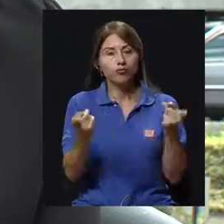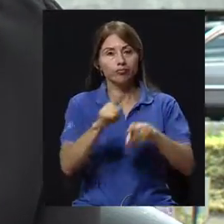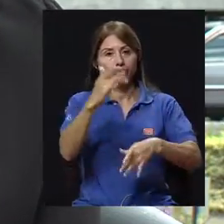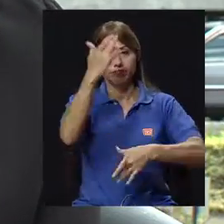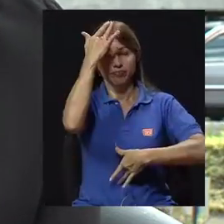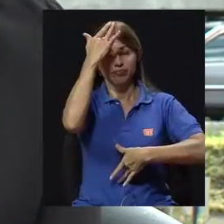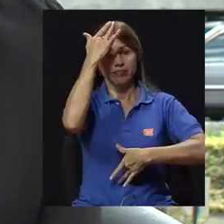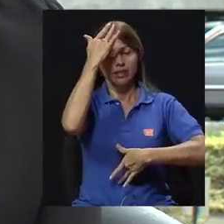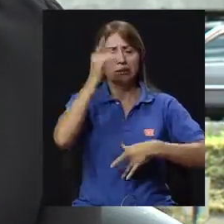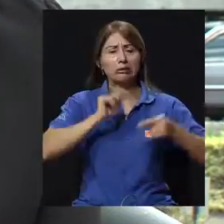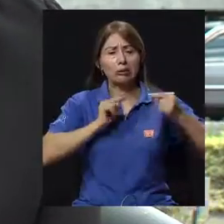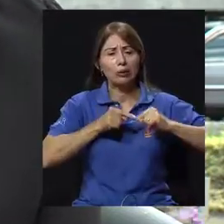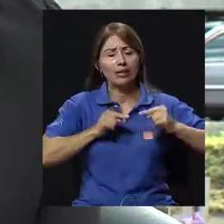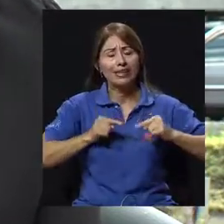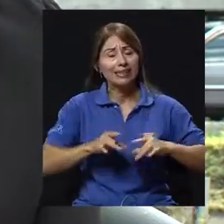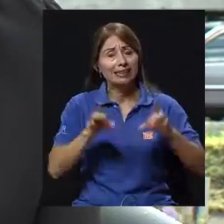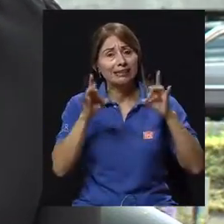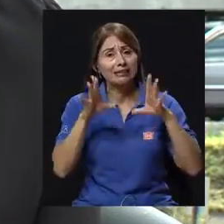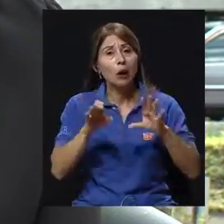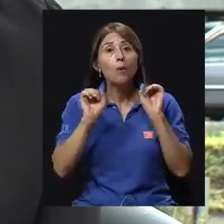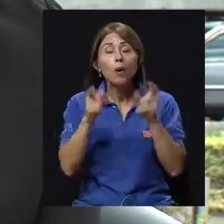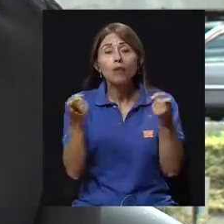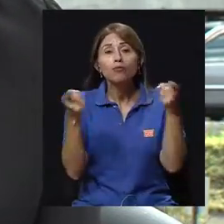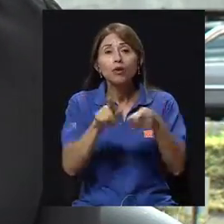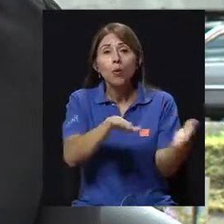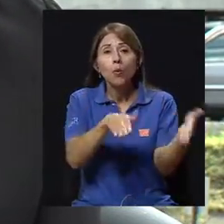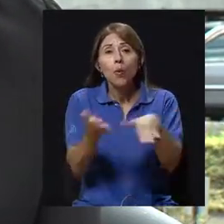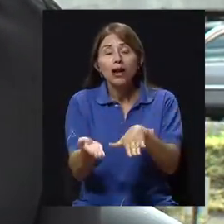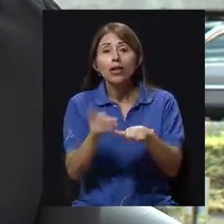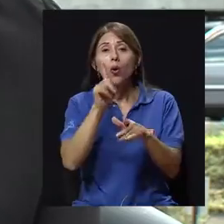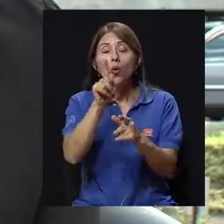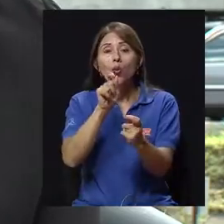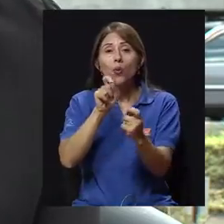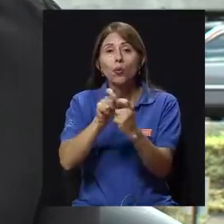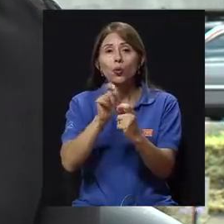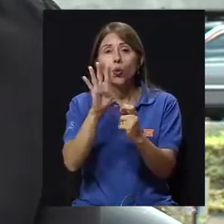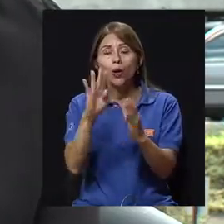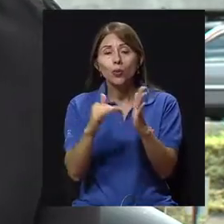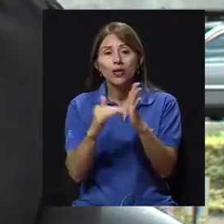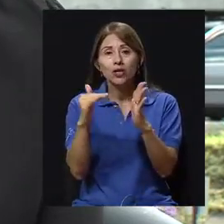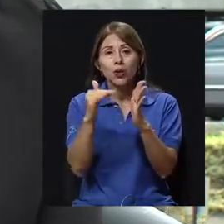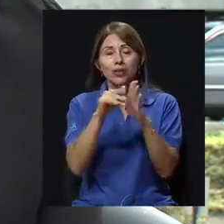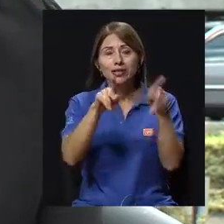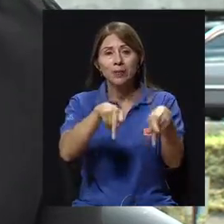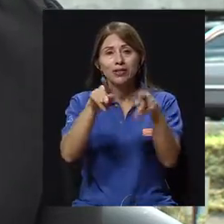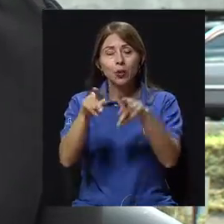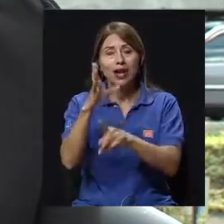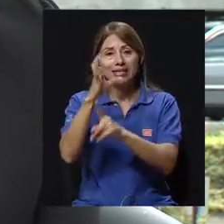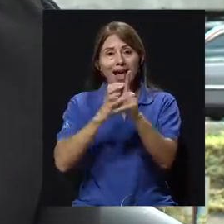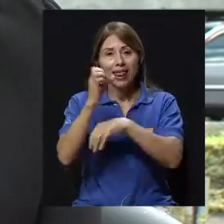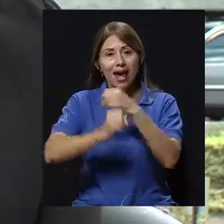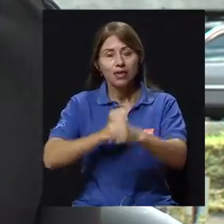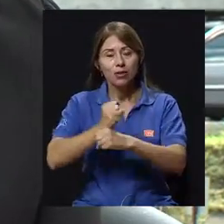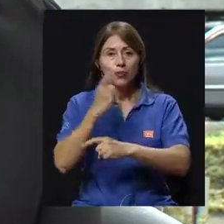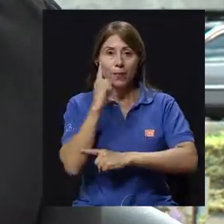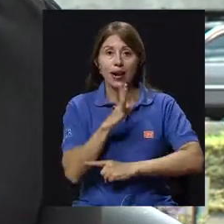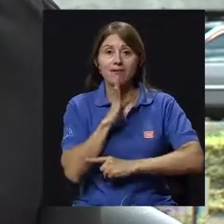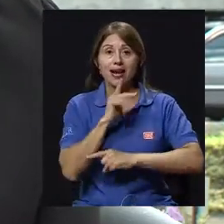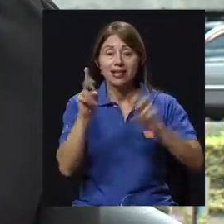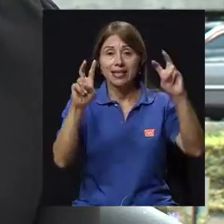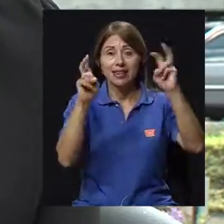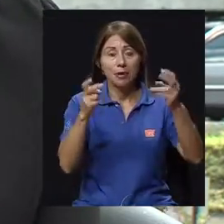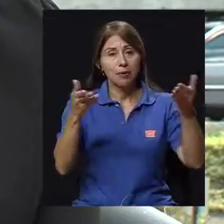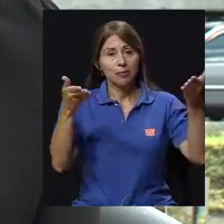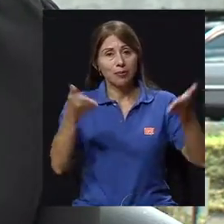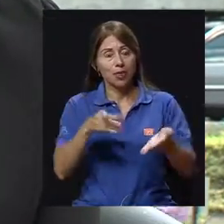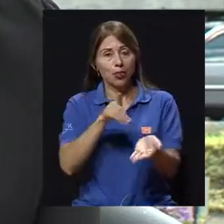Se dice que podría provocar la muerte de al menos 1.4 millones de personas en el mundo cada año. Y para conversar sobre este tema,